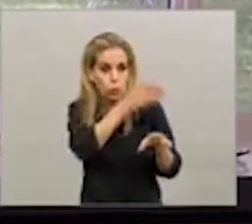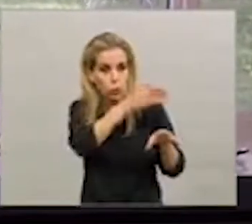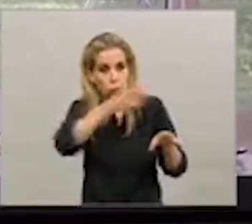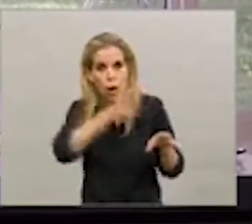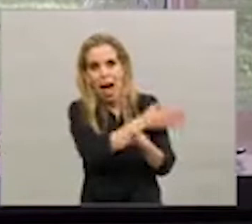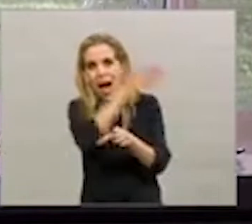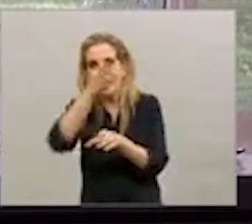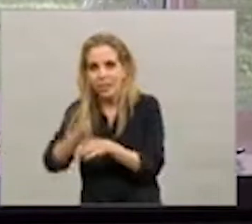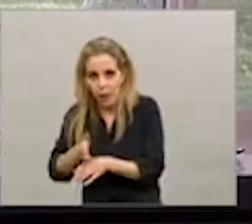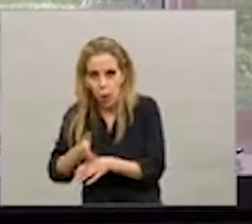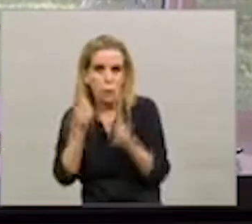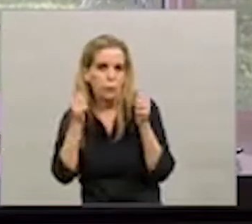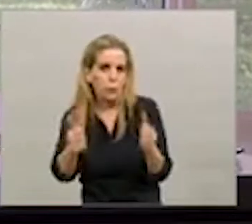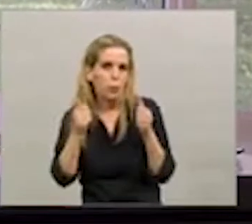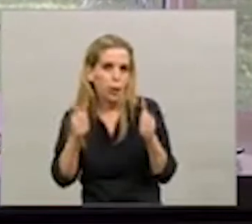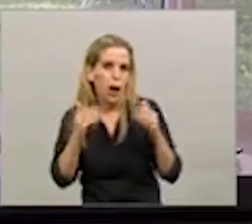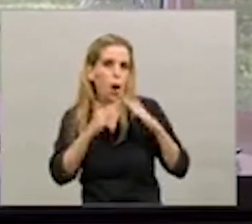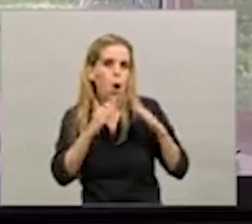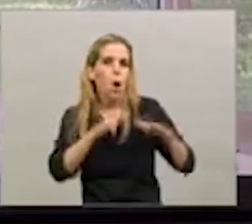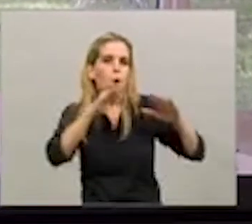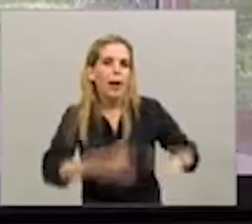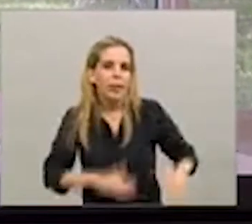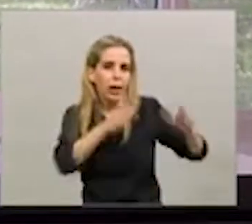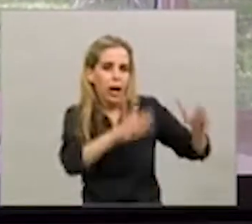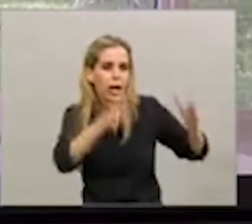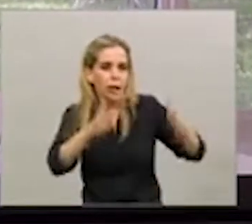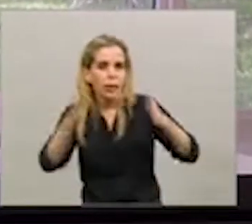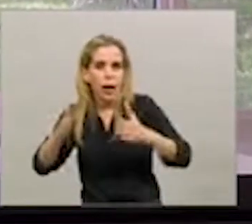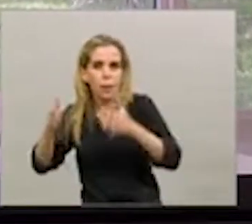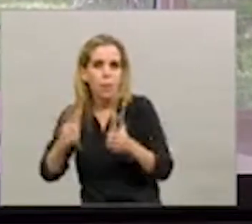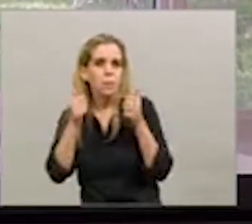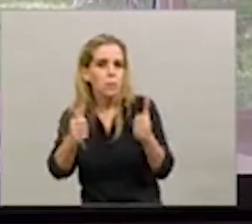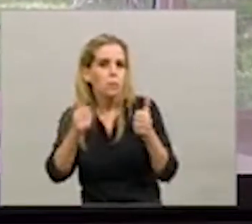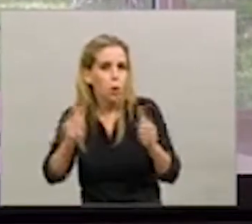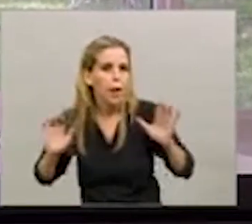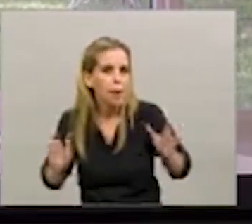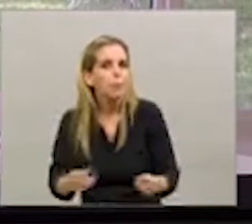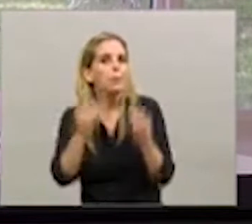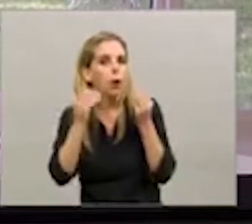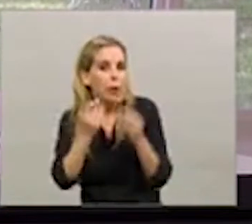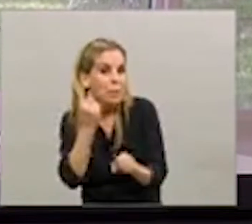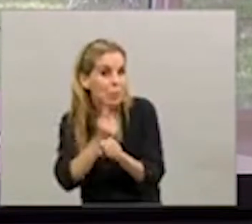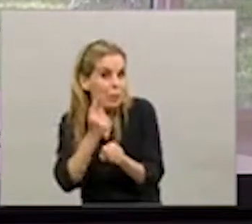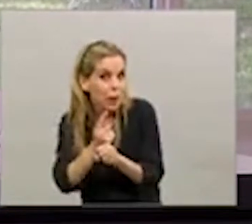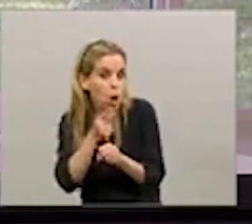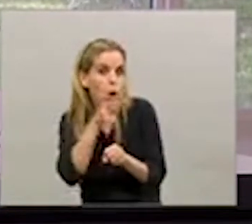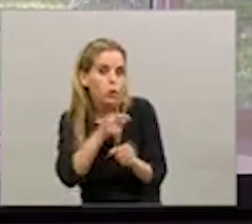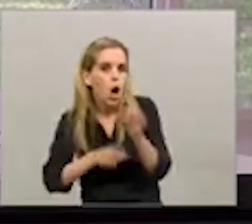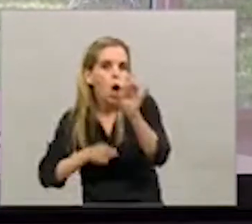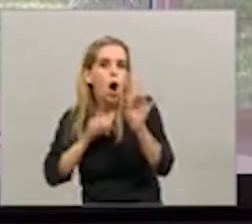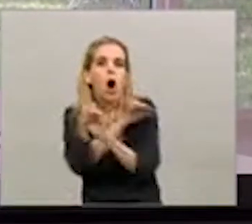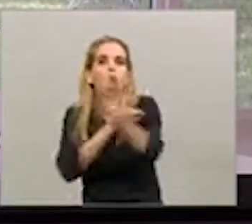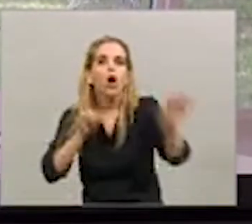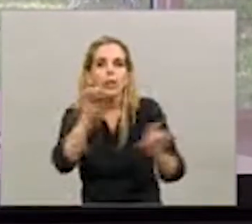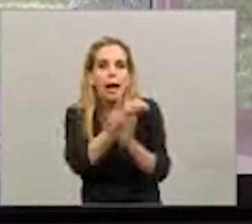y muchísimo, y muchísimo. Sirvió primero para evitar contagios y